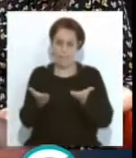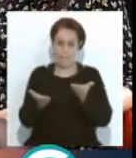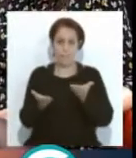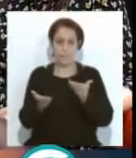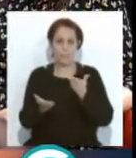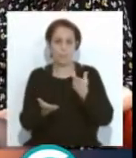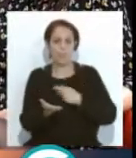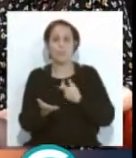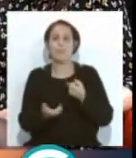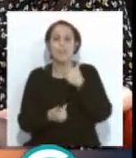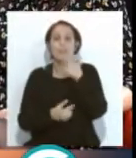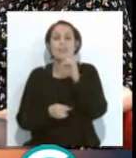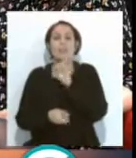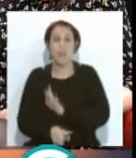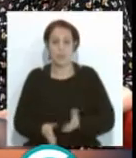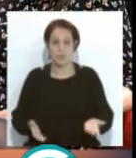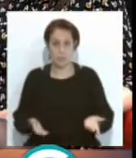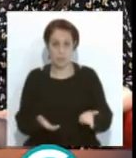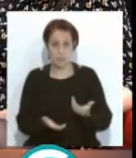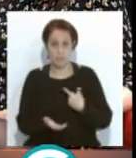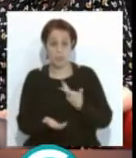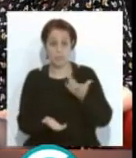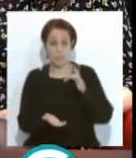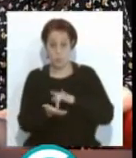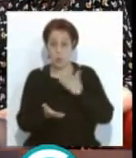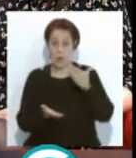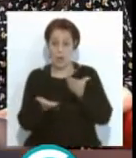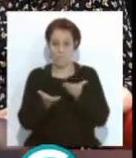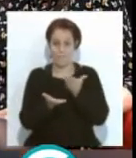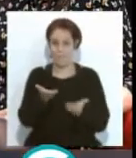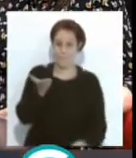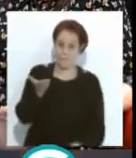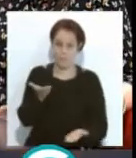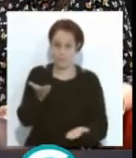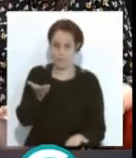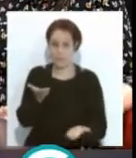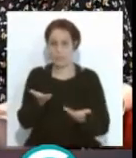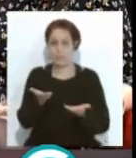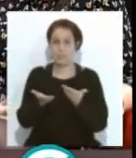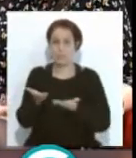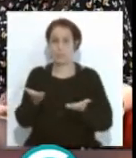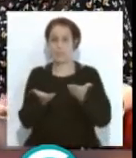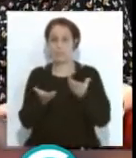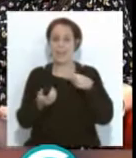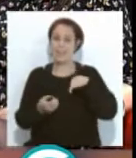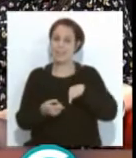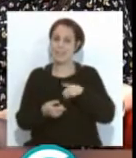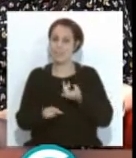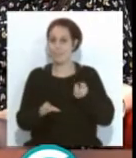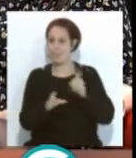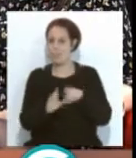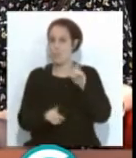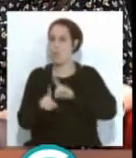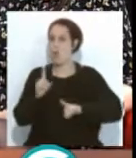¿quién marca ese equilibrio? La cuestión es cuando se desequilibra, se equilibra el tema, pues ahí es donde entran ya los